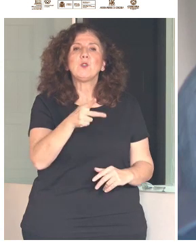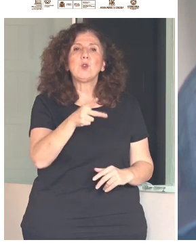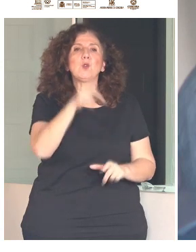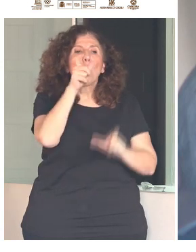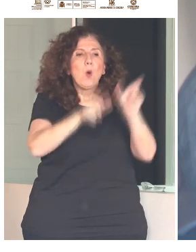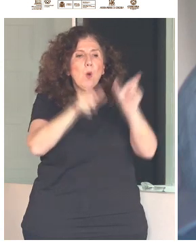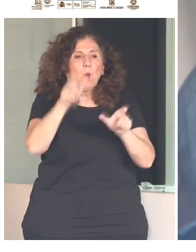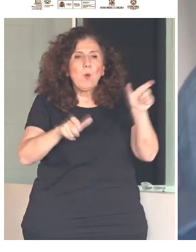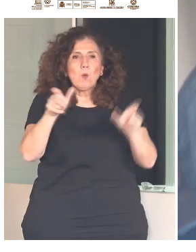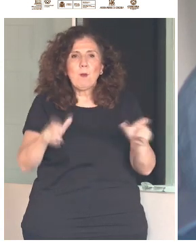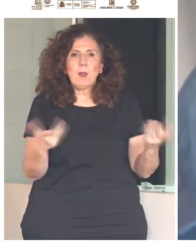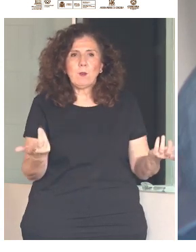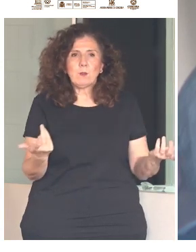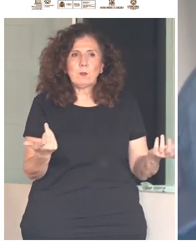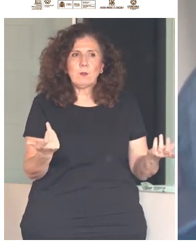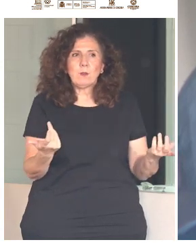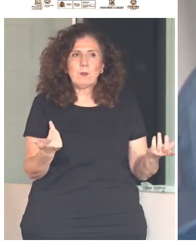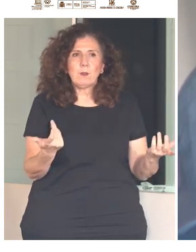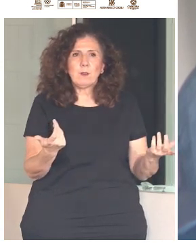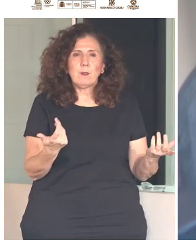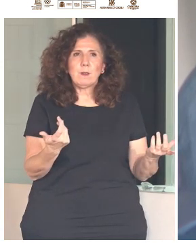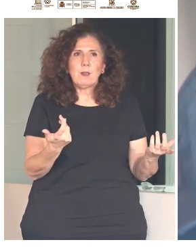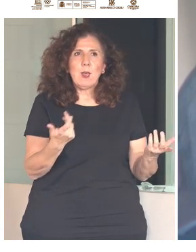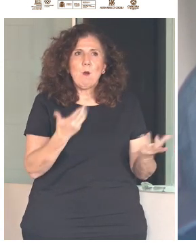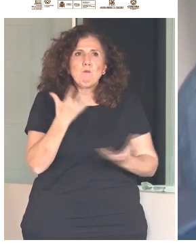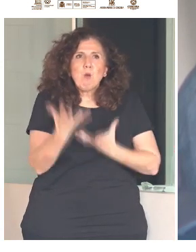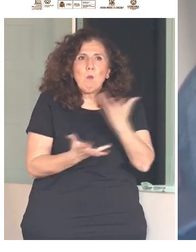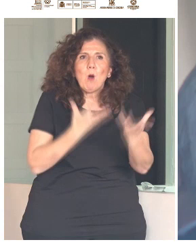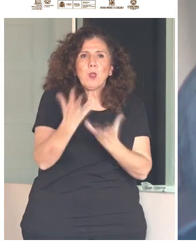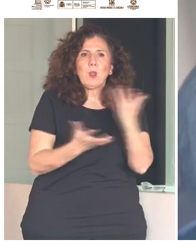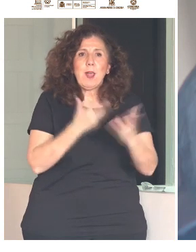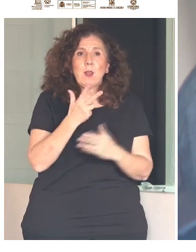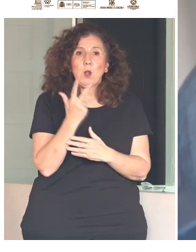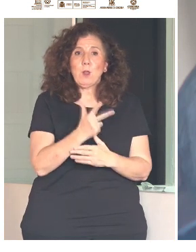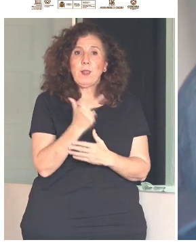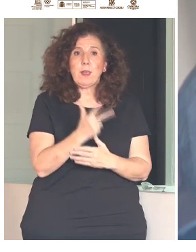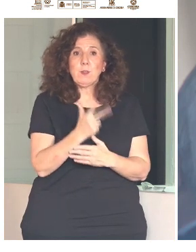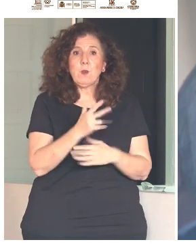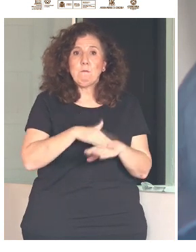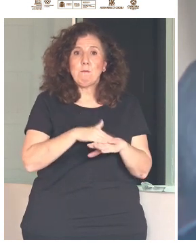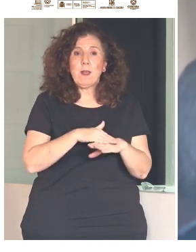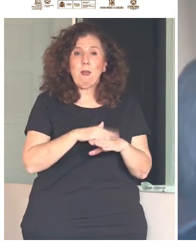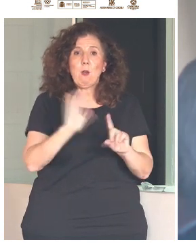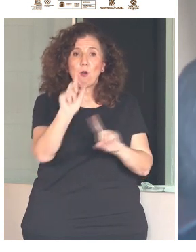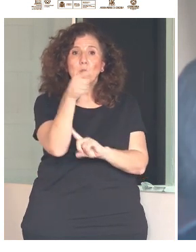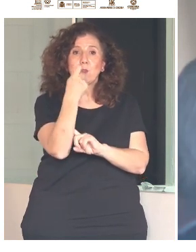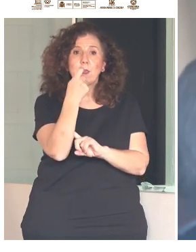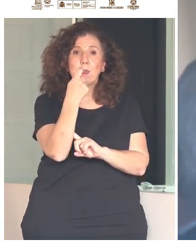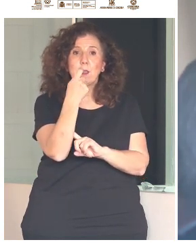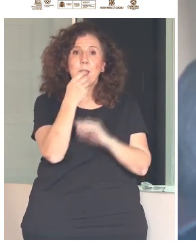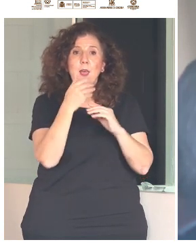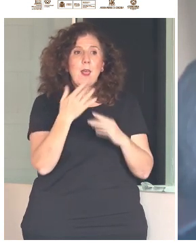Y su promoción son esenciales para mantener la dignidad humana, la